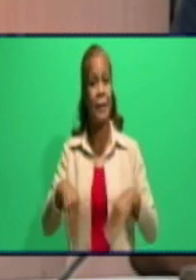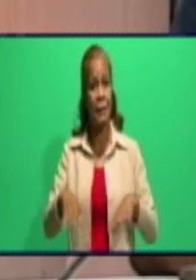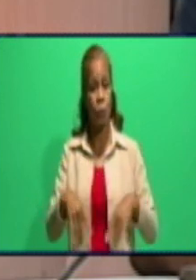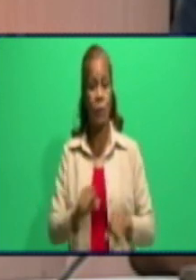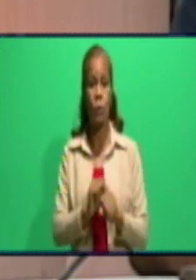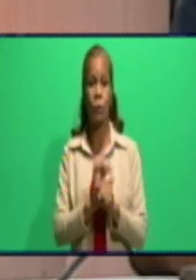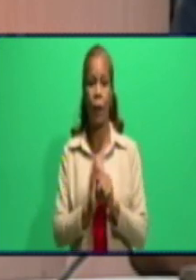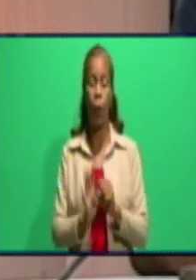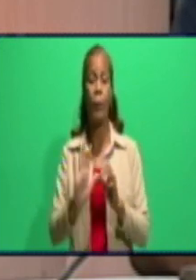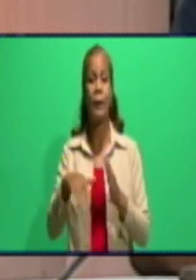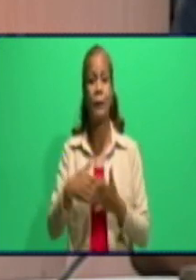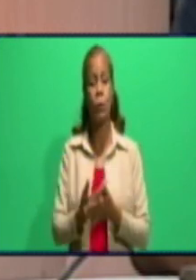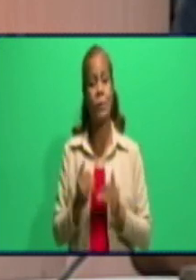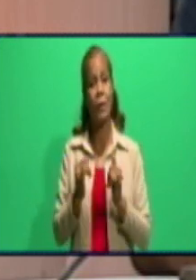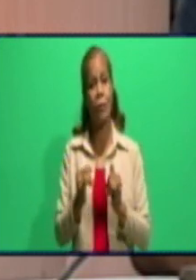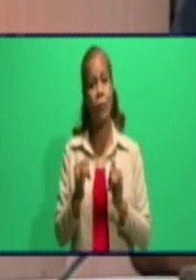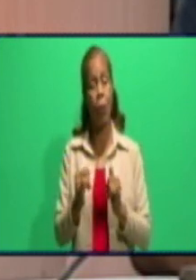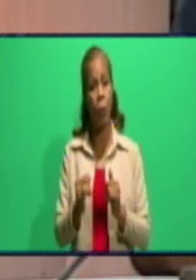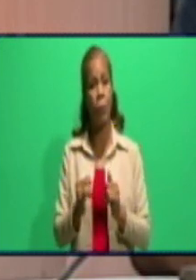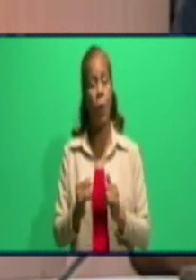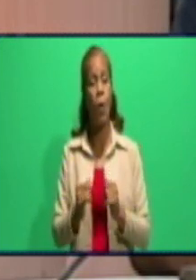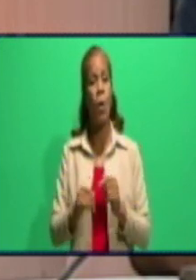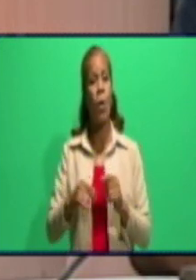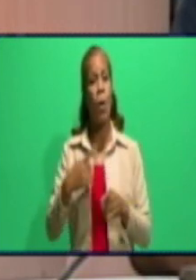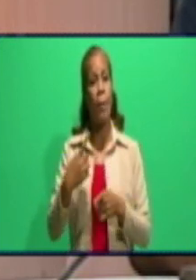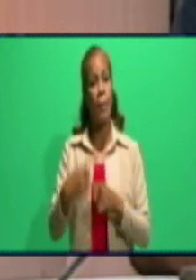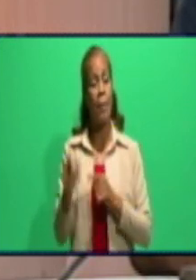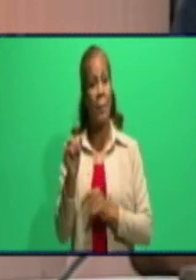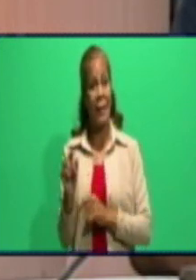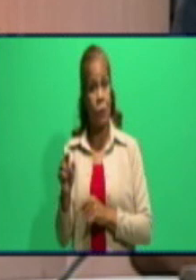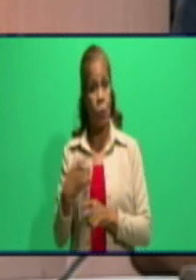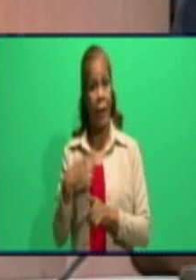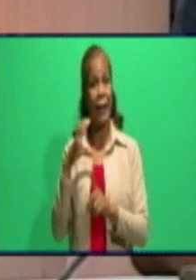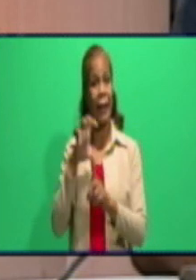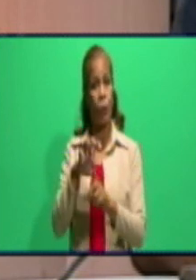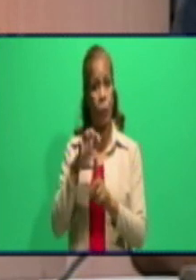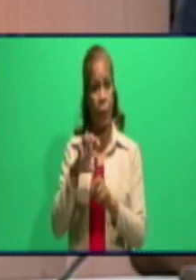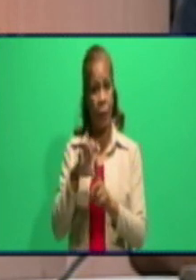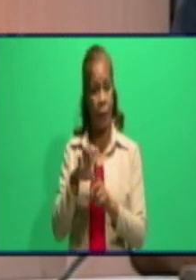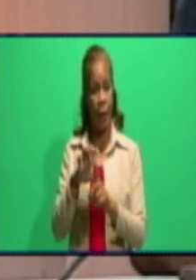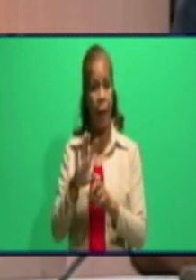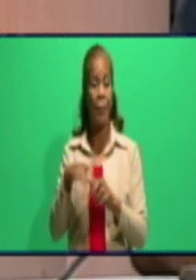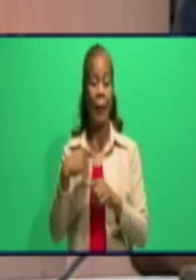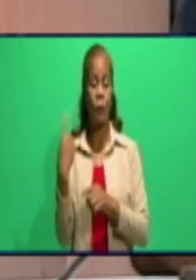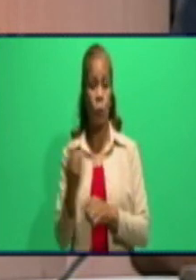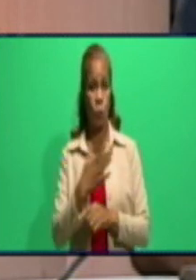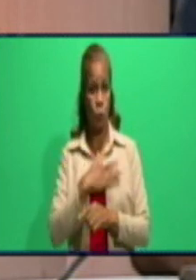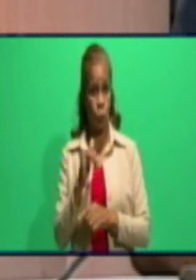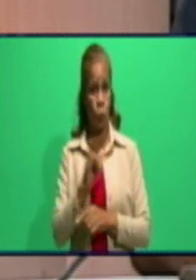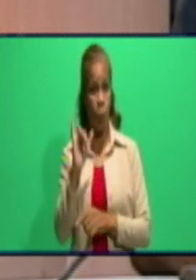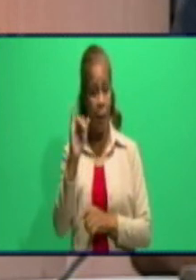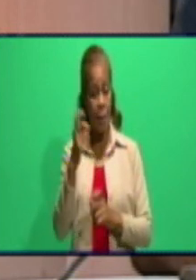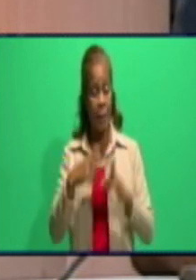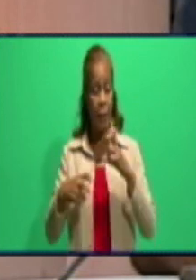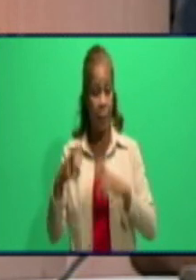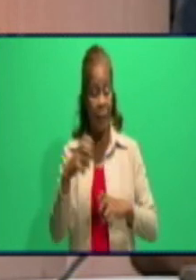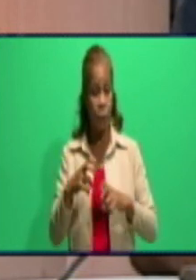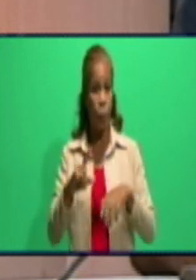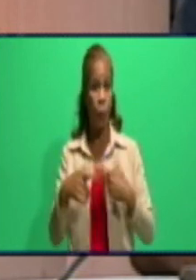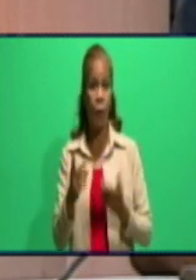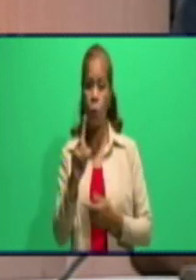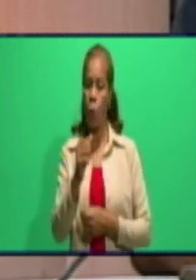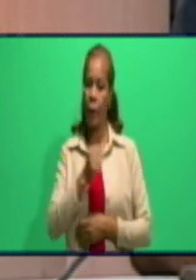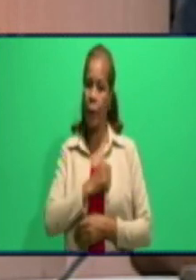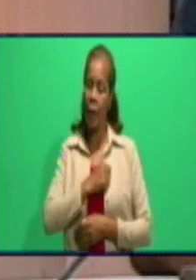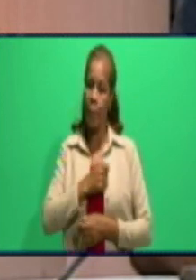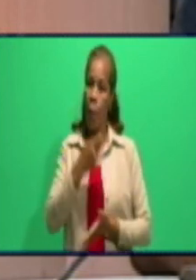mayoría de las personas que nos reclaman habla de la cuantía de la multa y nosotros, los inspectores y el equipo nuestro, la intención no es